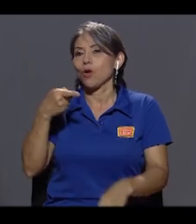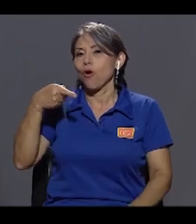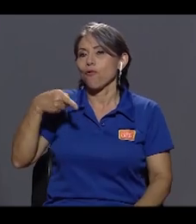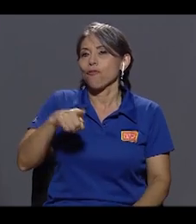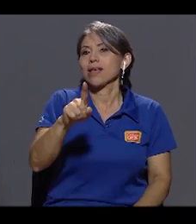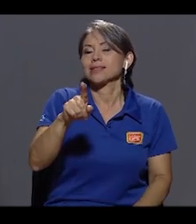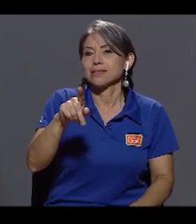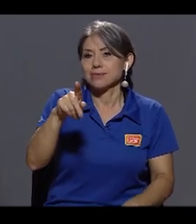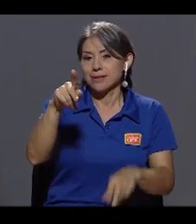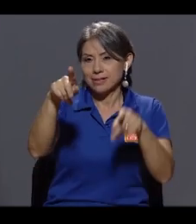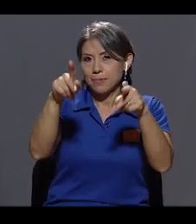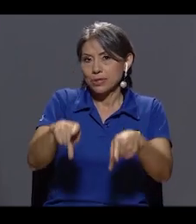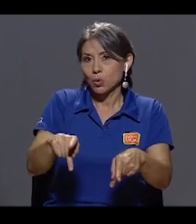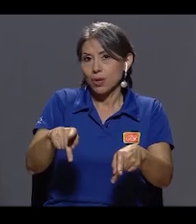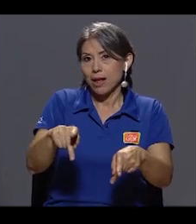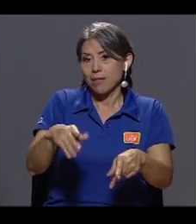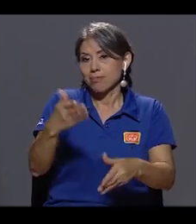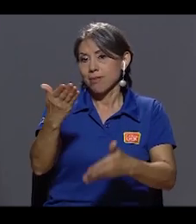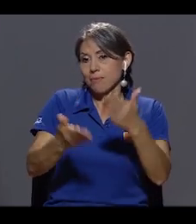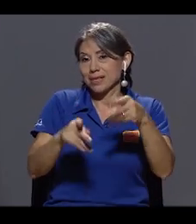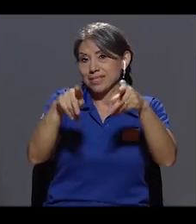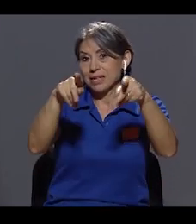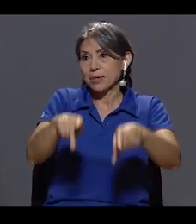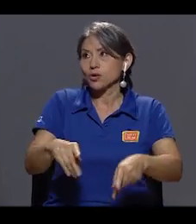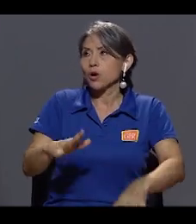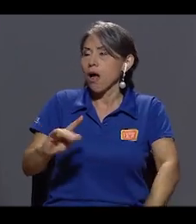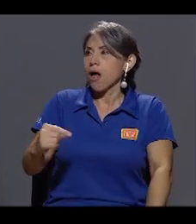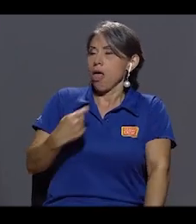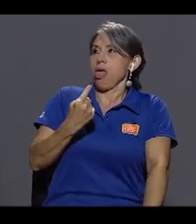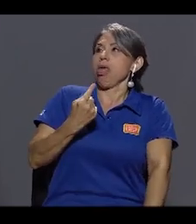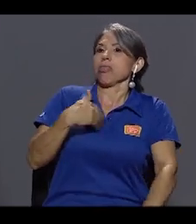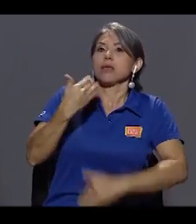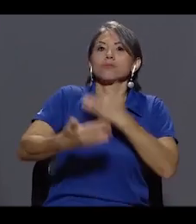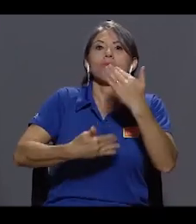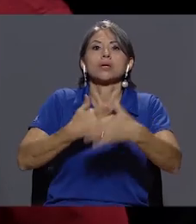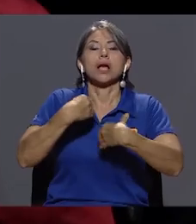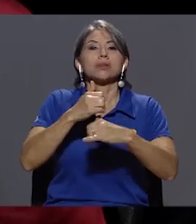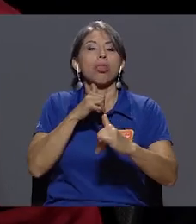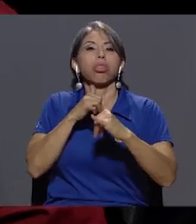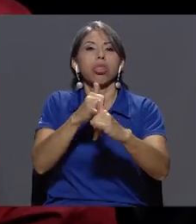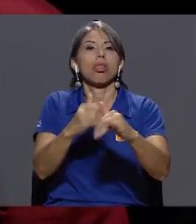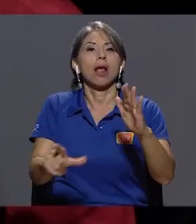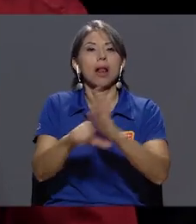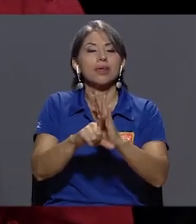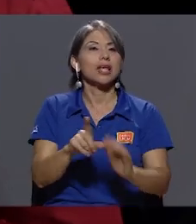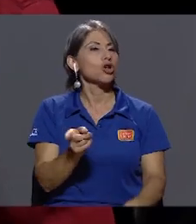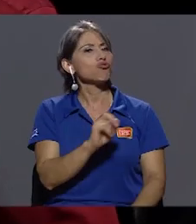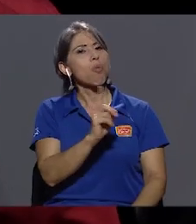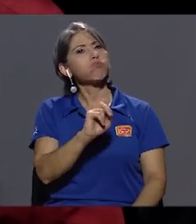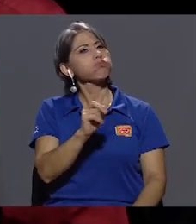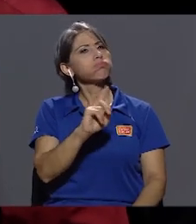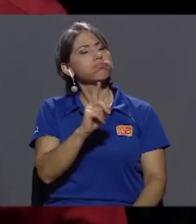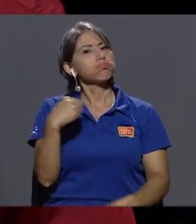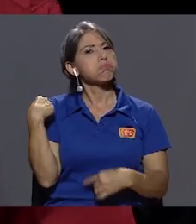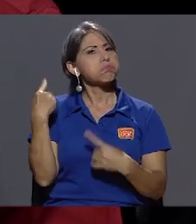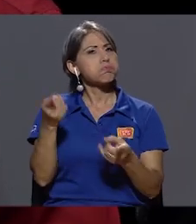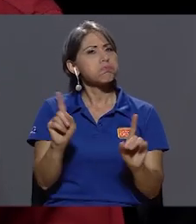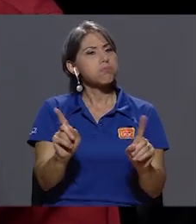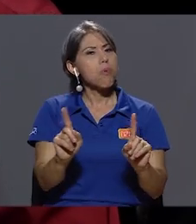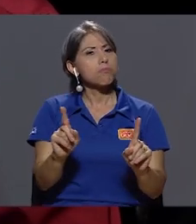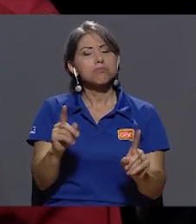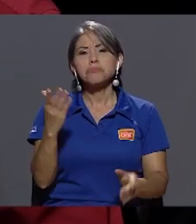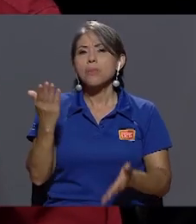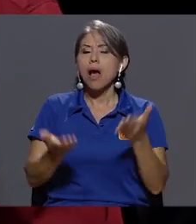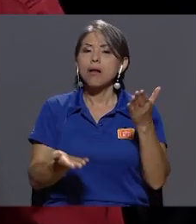algo que motive legalmente a proceder? No, hasta la fecha no. Nunca he tenido que, tal vez una,